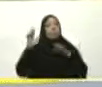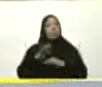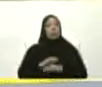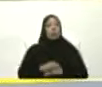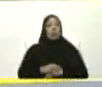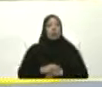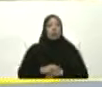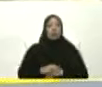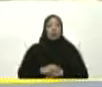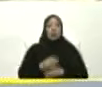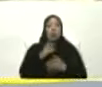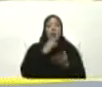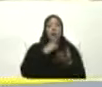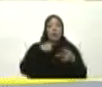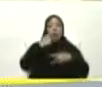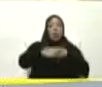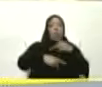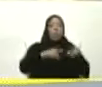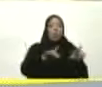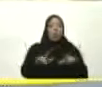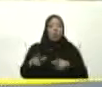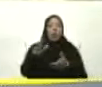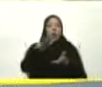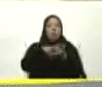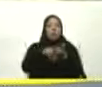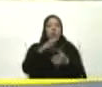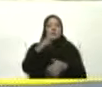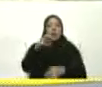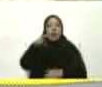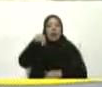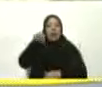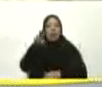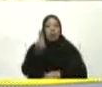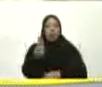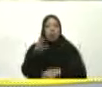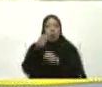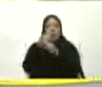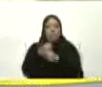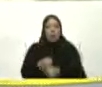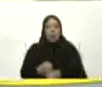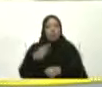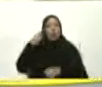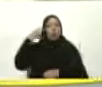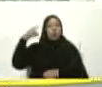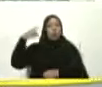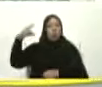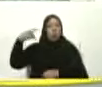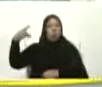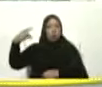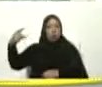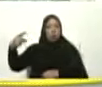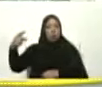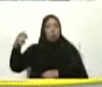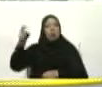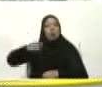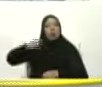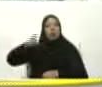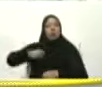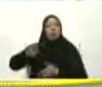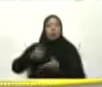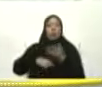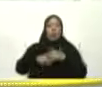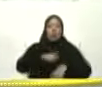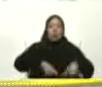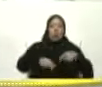Cumpiéndose los trámites Ya fue aprobado El CNU Fisioterapia Esperamos por psicología Pero para ello Necesitamos Pabellón 3